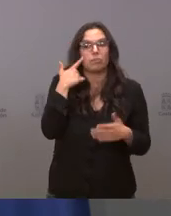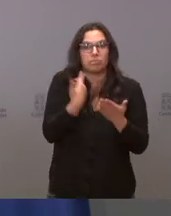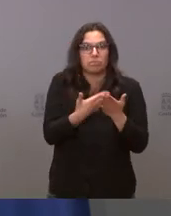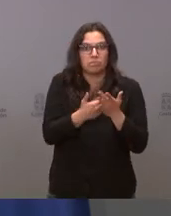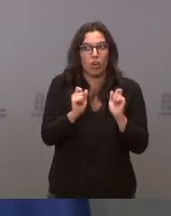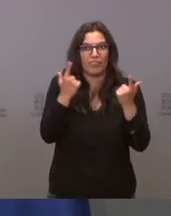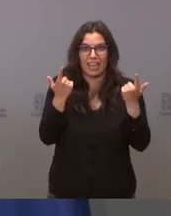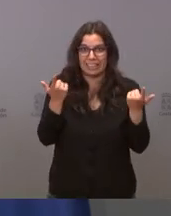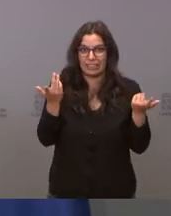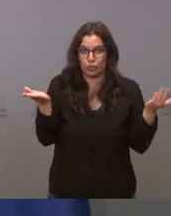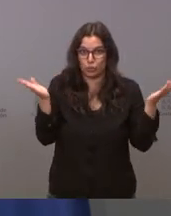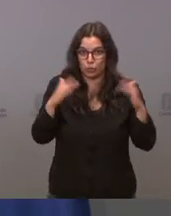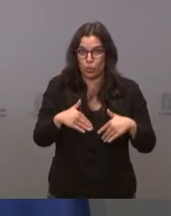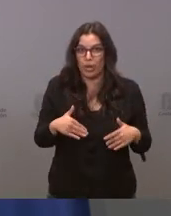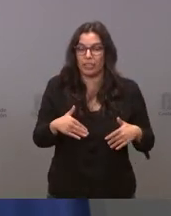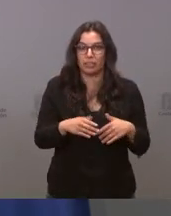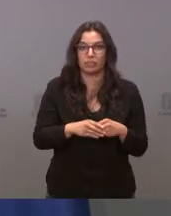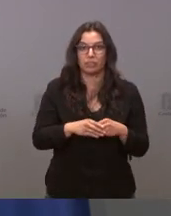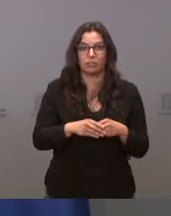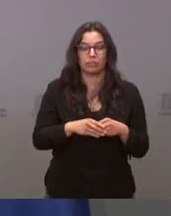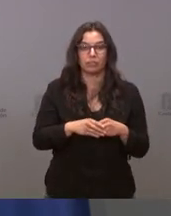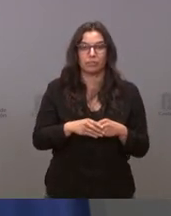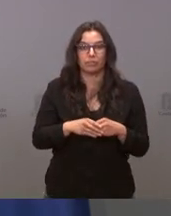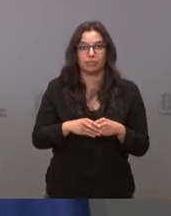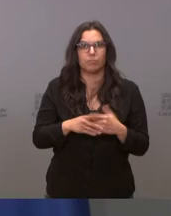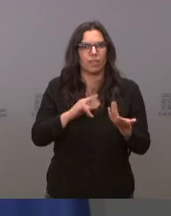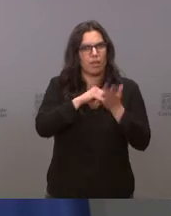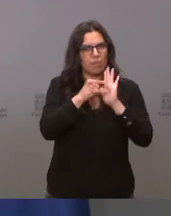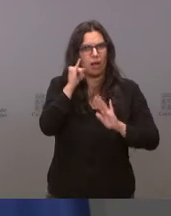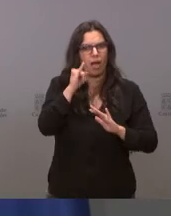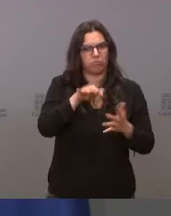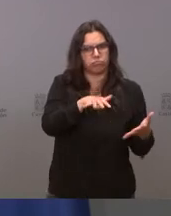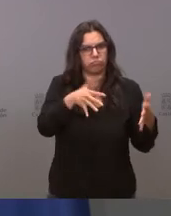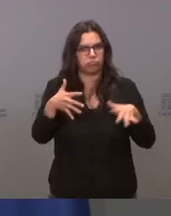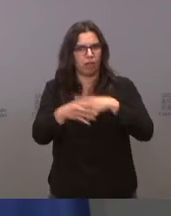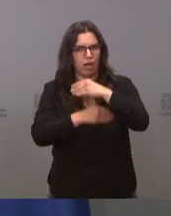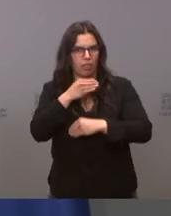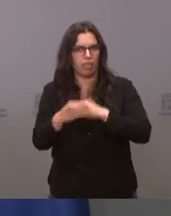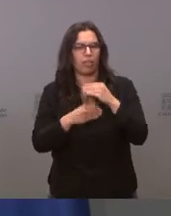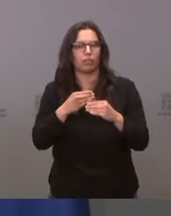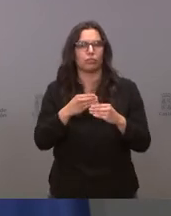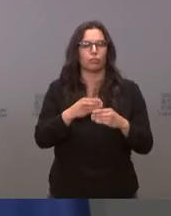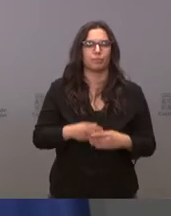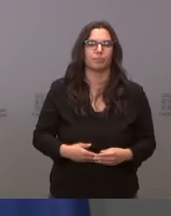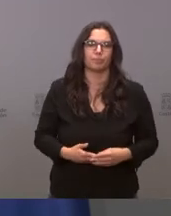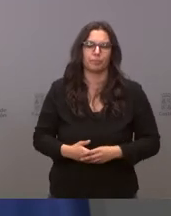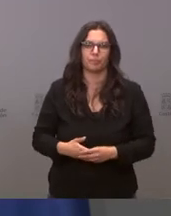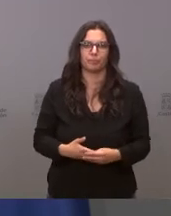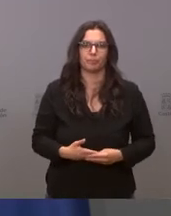oficialmente esto y sí que hay un plan que se está llevando a cabo que se está registrando y que se está implementando